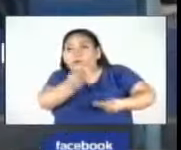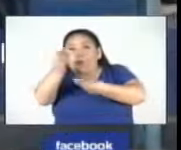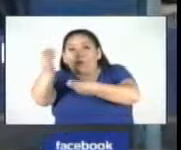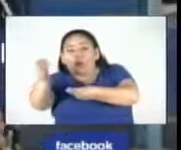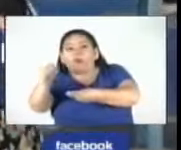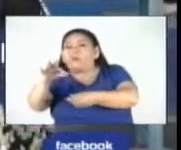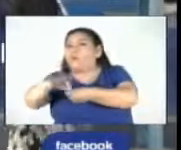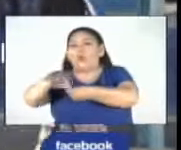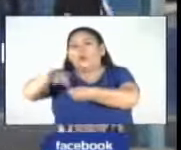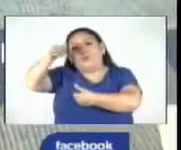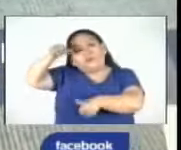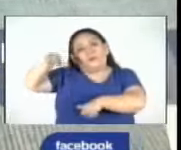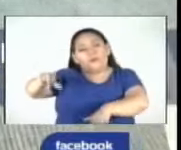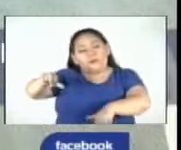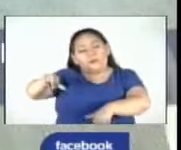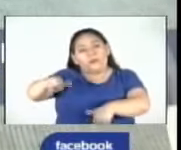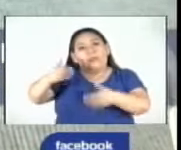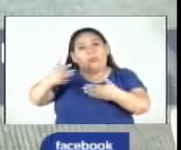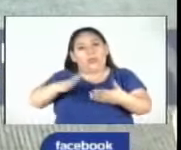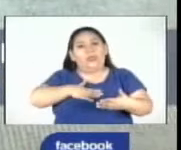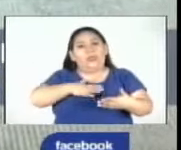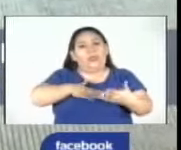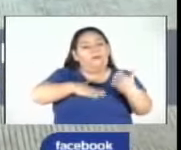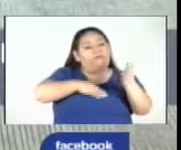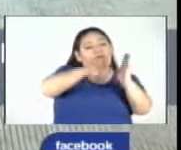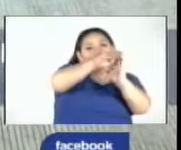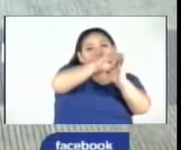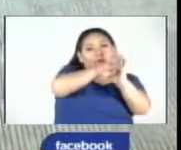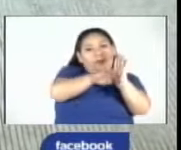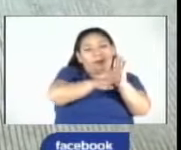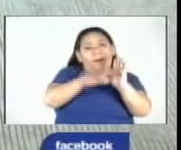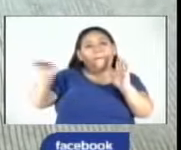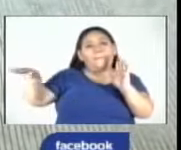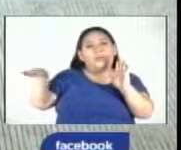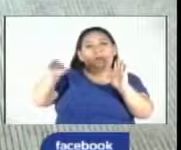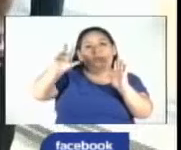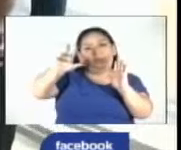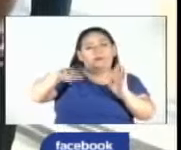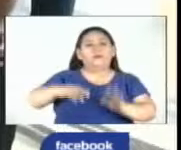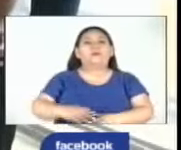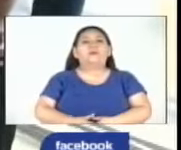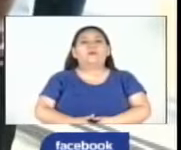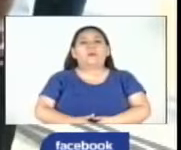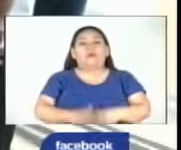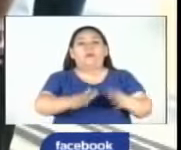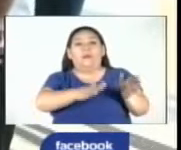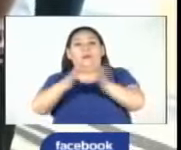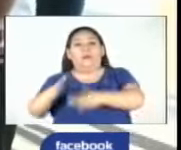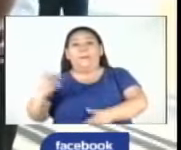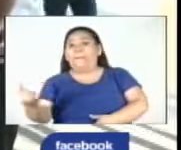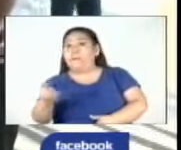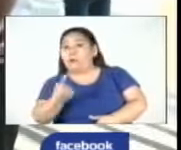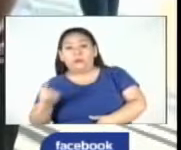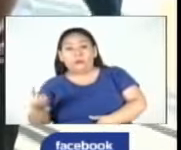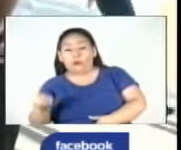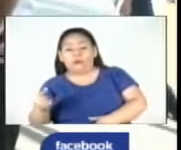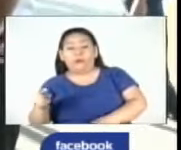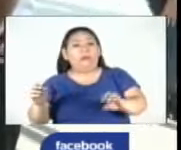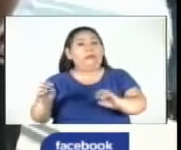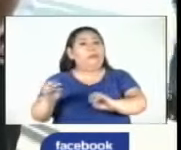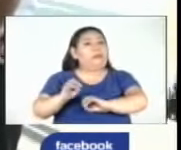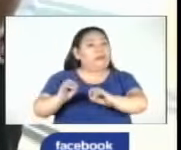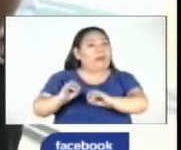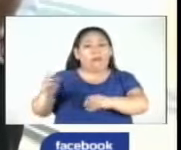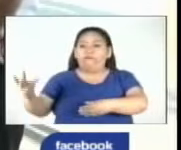nulidad de las elecciones, las cuales están agendadas a ejecutarse el 3 de marzo. Mientras que las personas que no asistieron a los